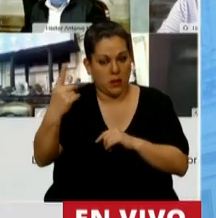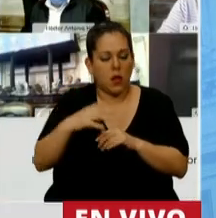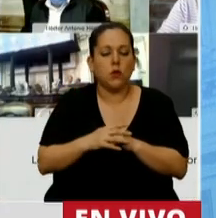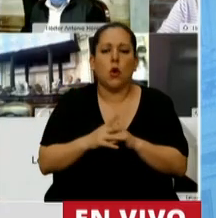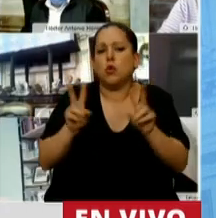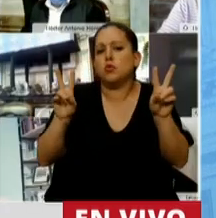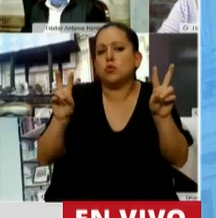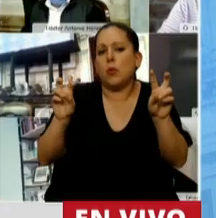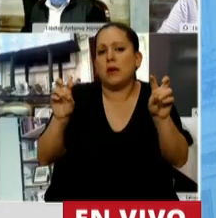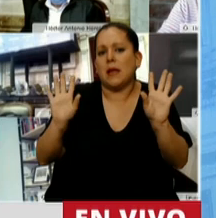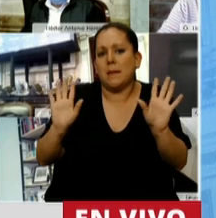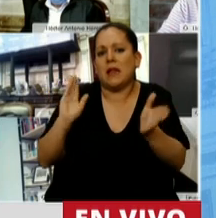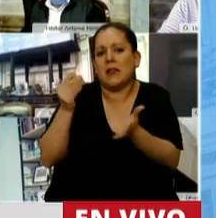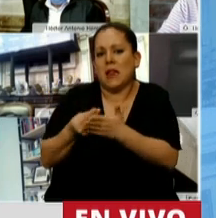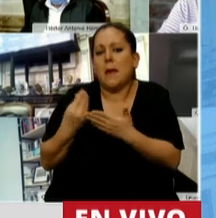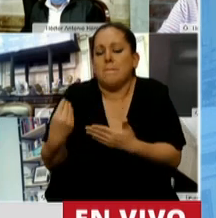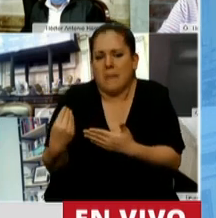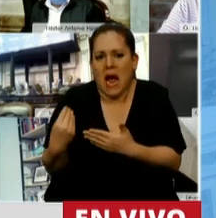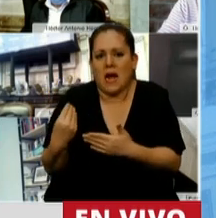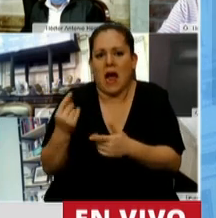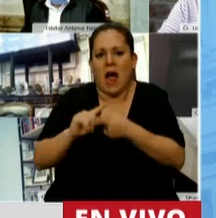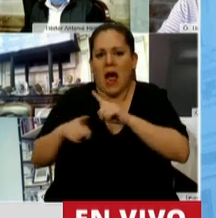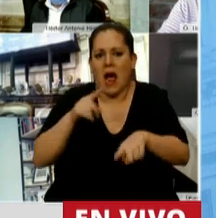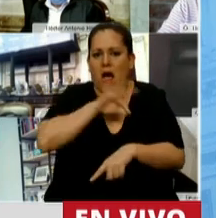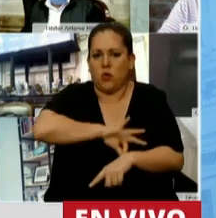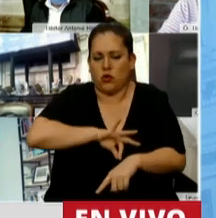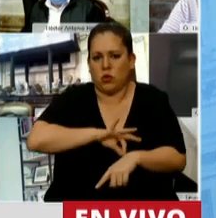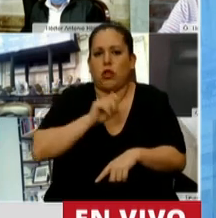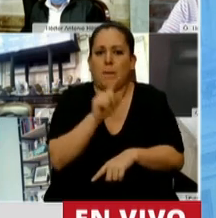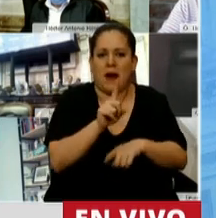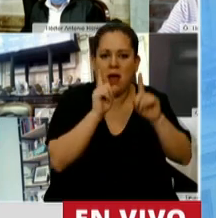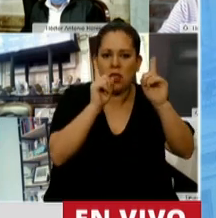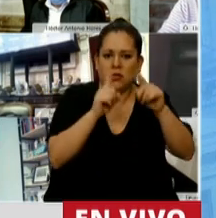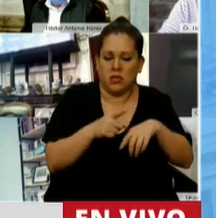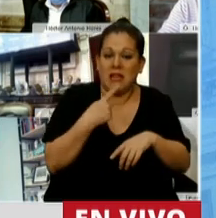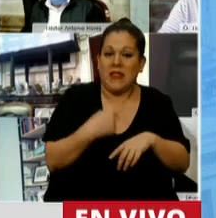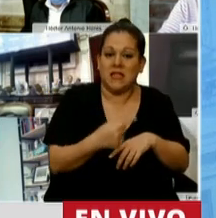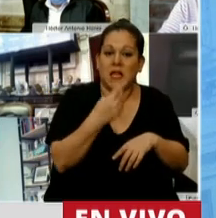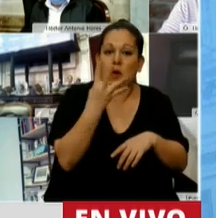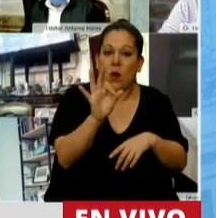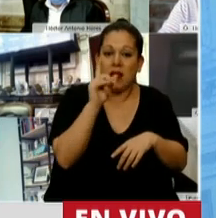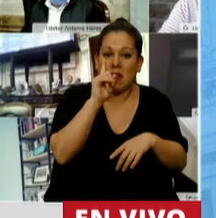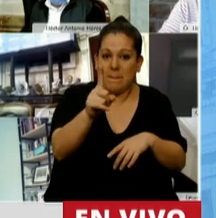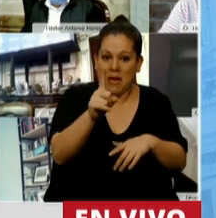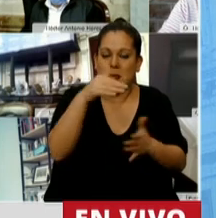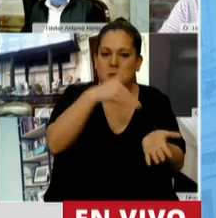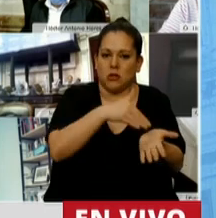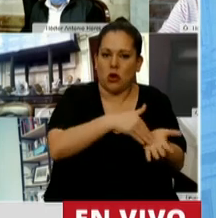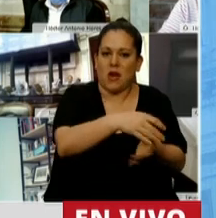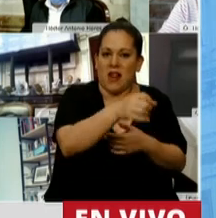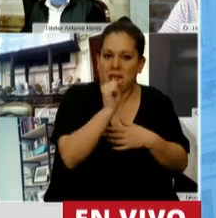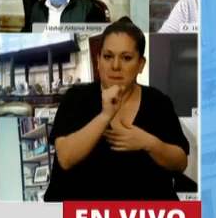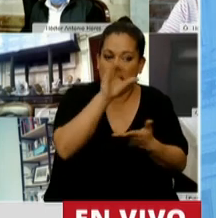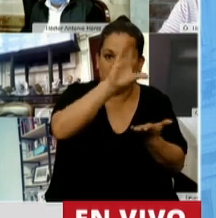supuestamente para paritaria 2021 docentes y no docentes, figuran 40.000 millones de pesos que